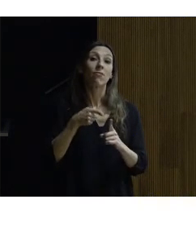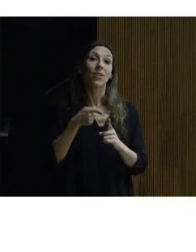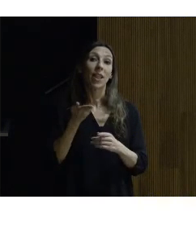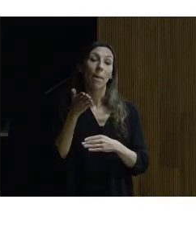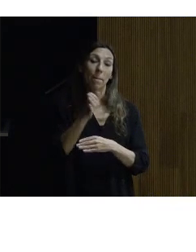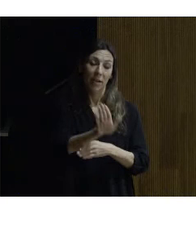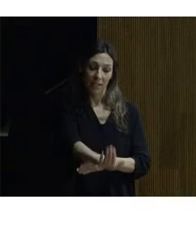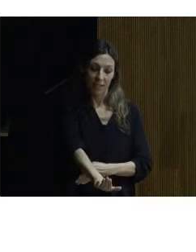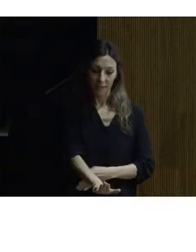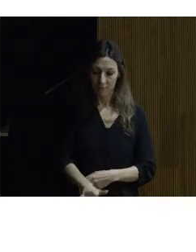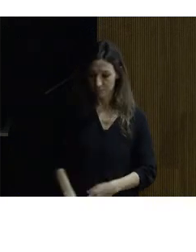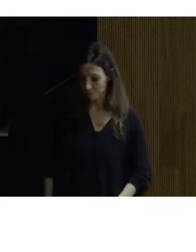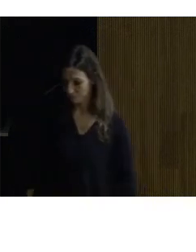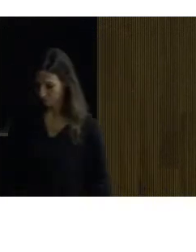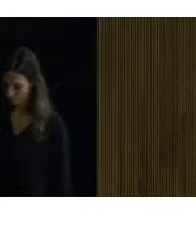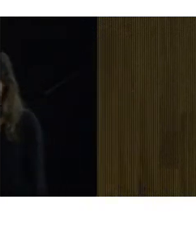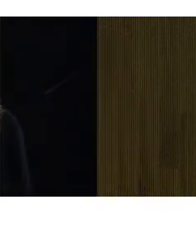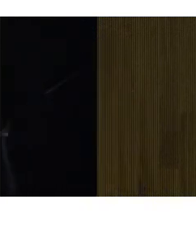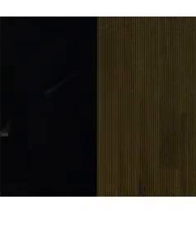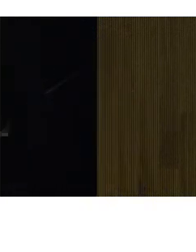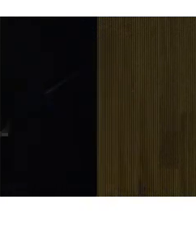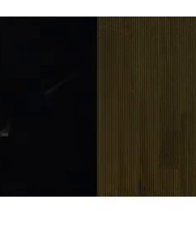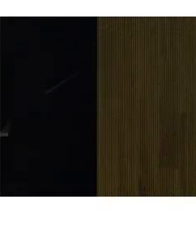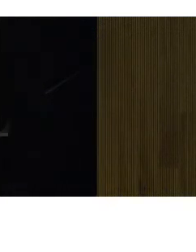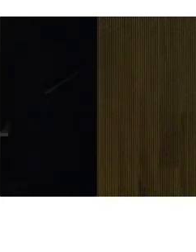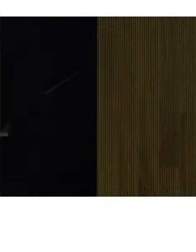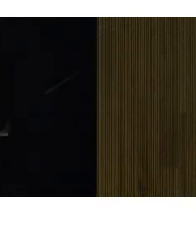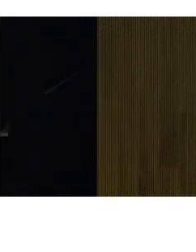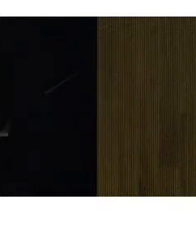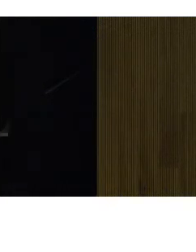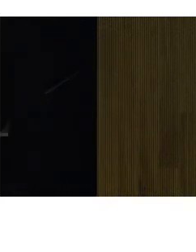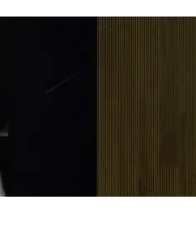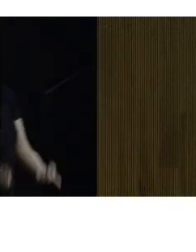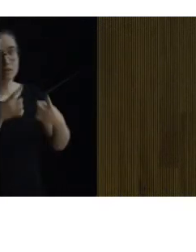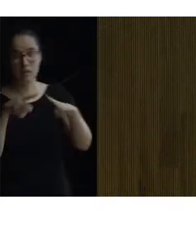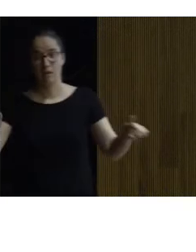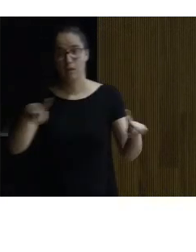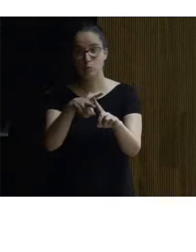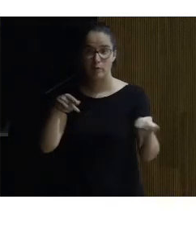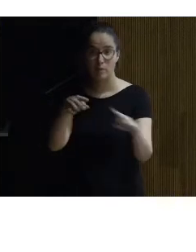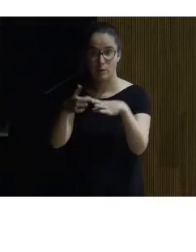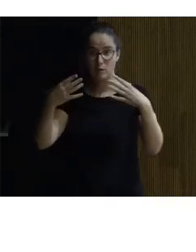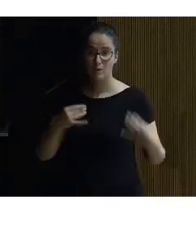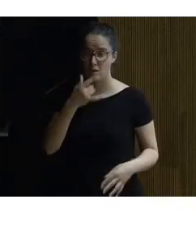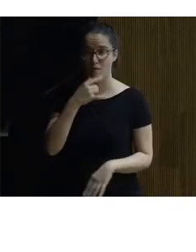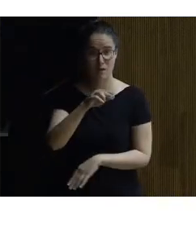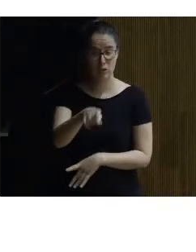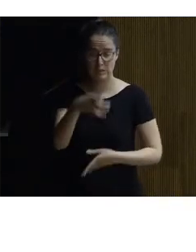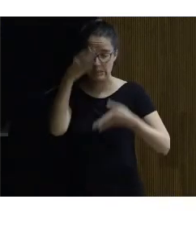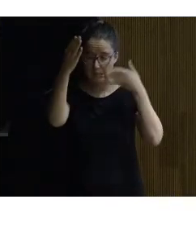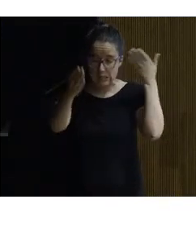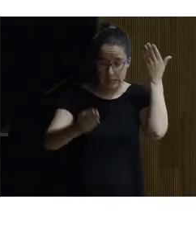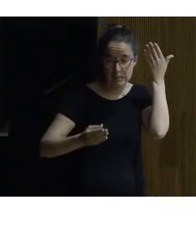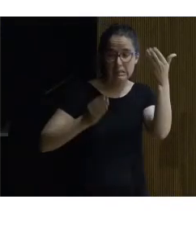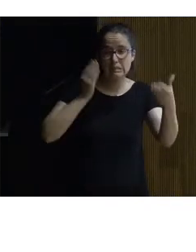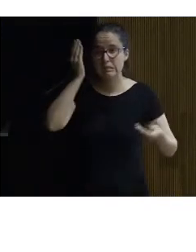pasamos a los distintos enfoques para lograr un mismo objetivo no es fácil yo he estado dándole varias vueltas no es